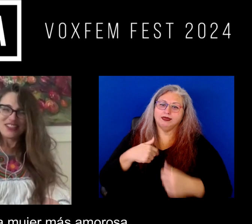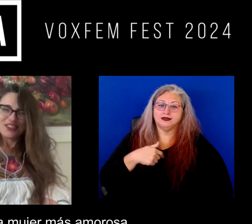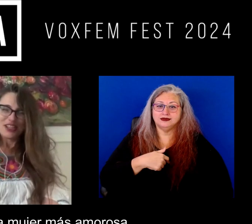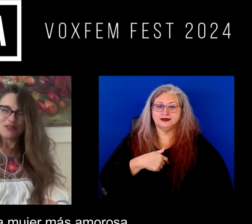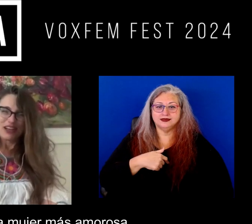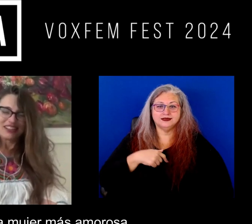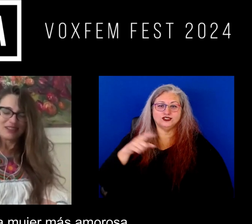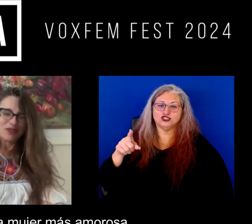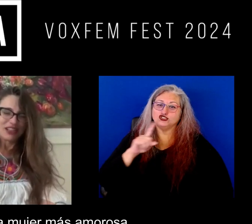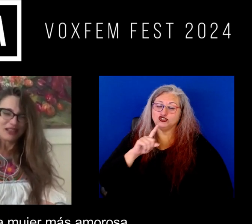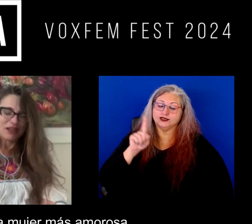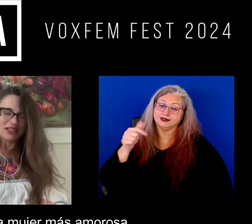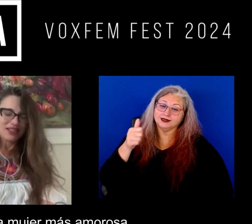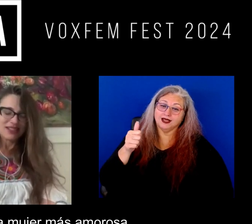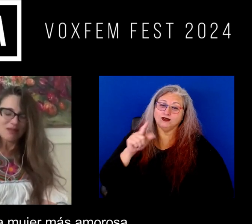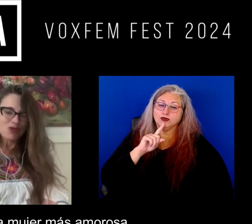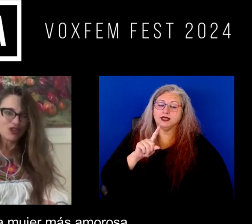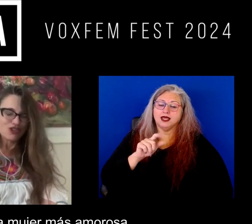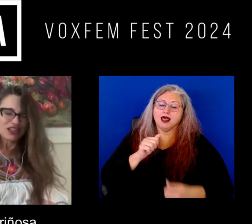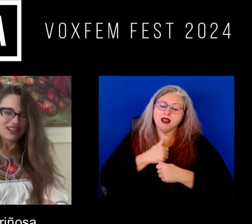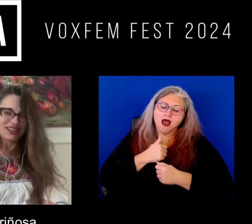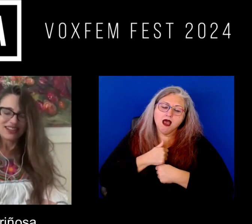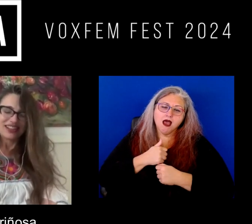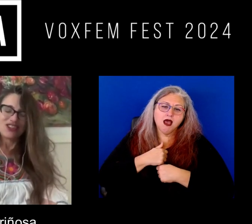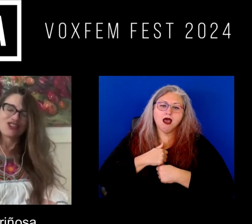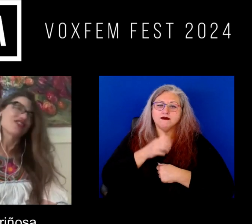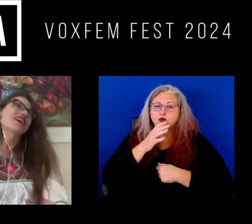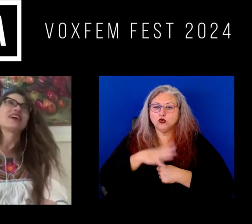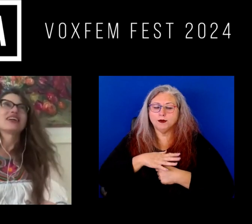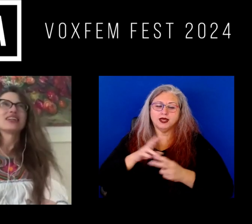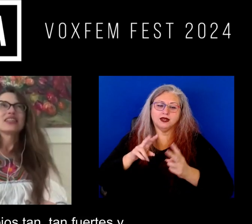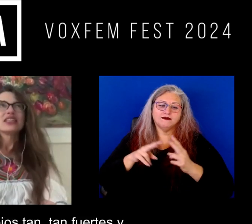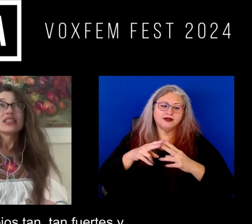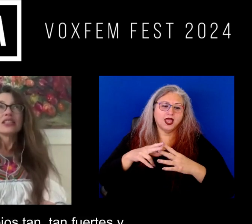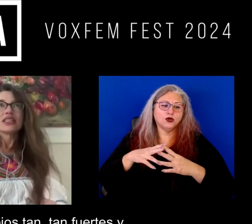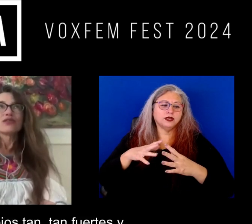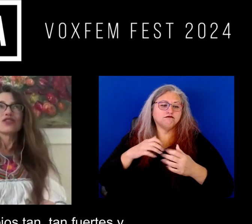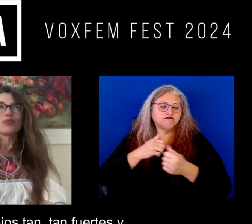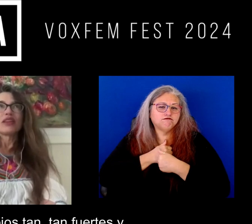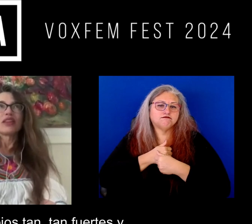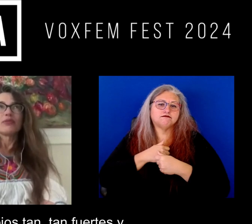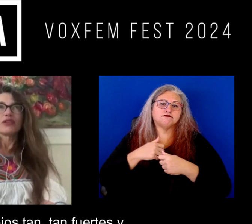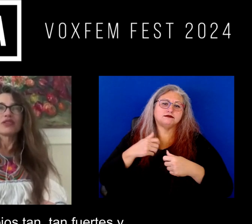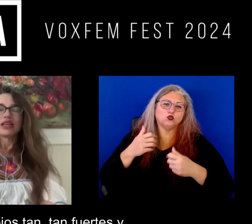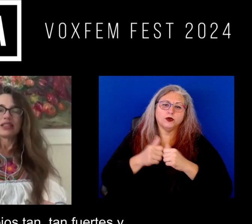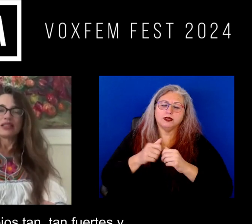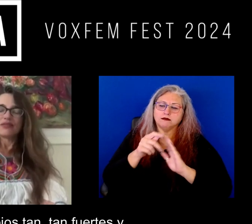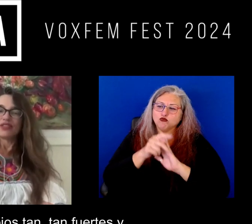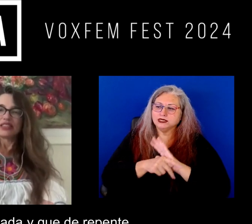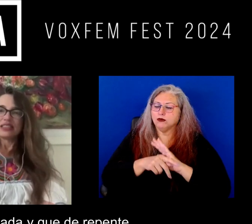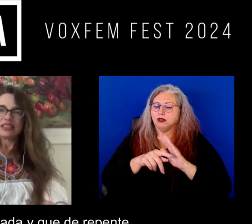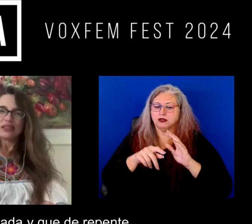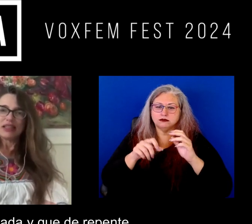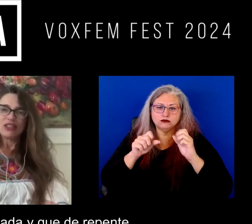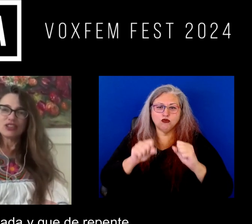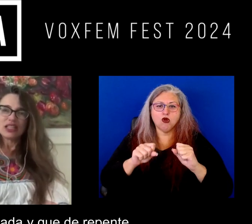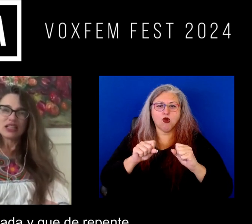estoy segura la mujer más amorosa cariñosa con unos principios tan tan